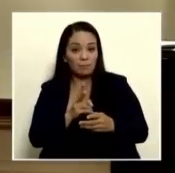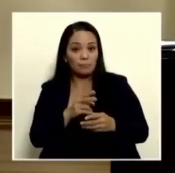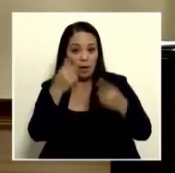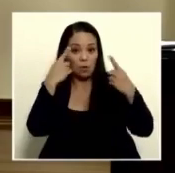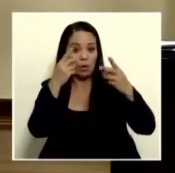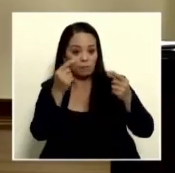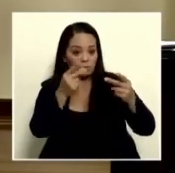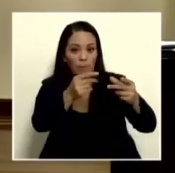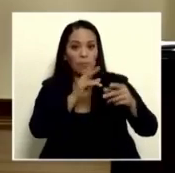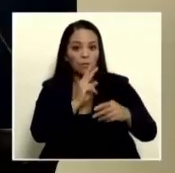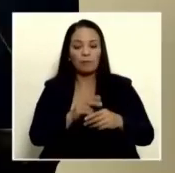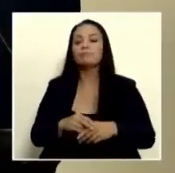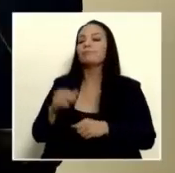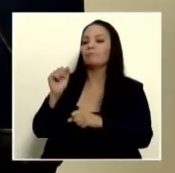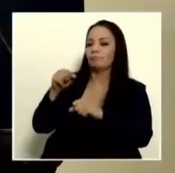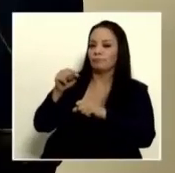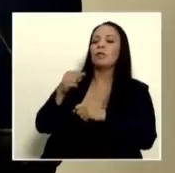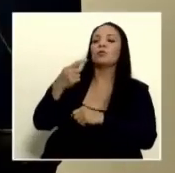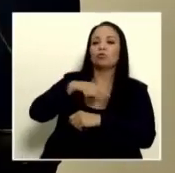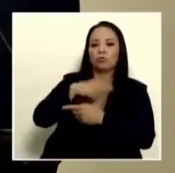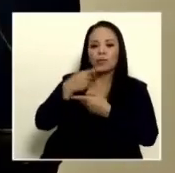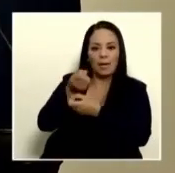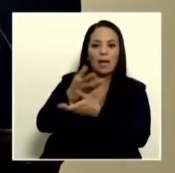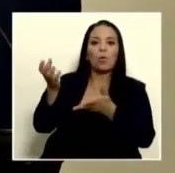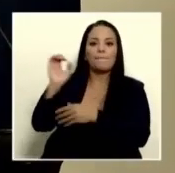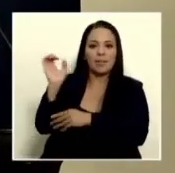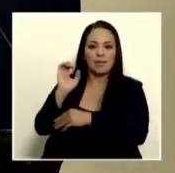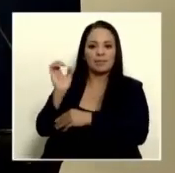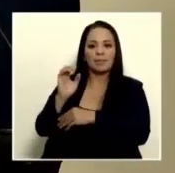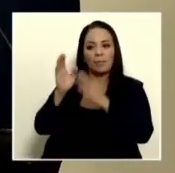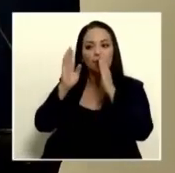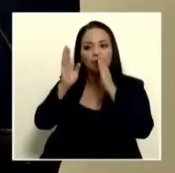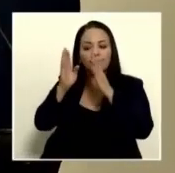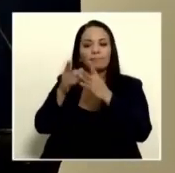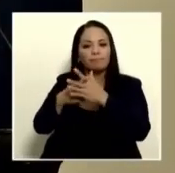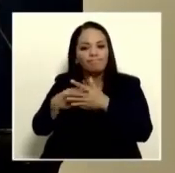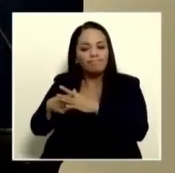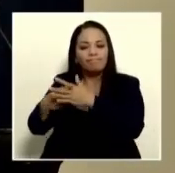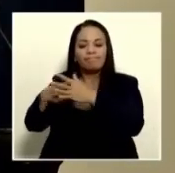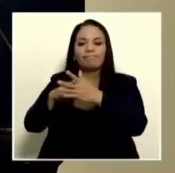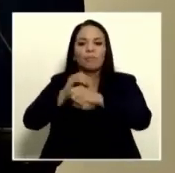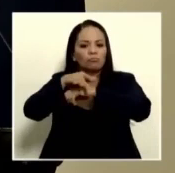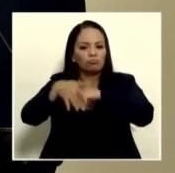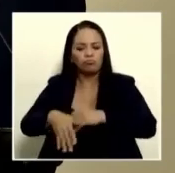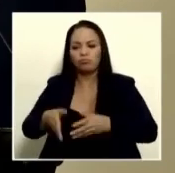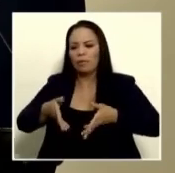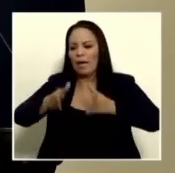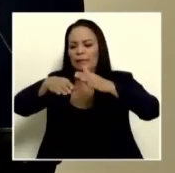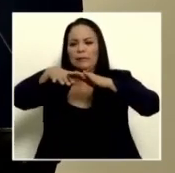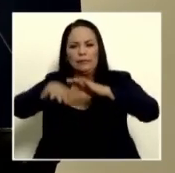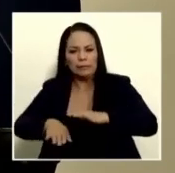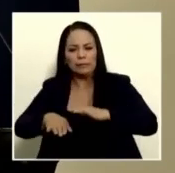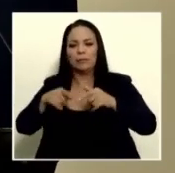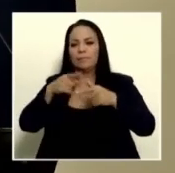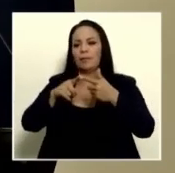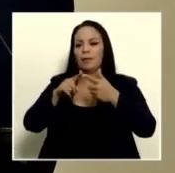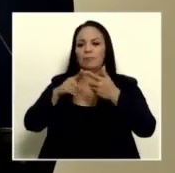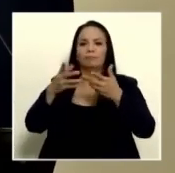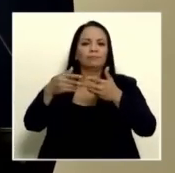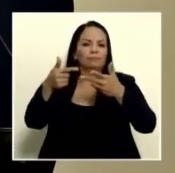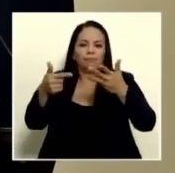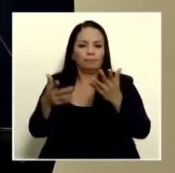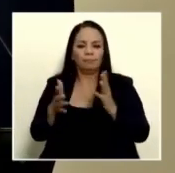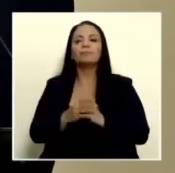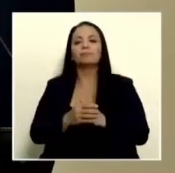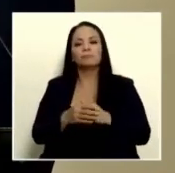hacer esas cosas rápido se declaró emergencia para poder atender socavaciones deslizamientos hundimientos derrumbes y justamente para